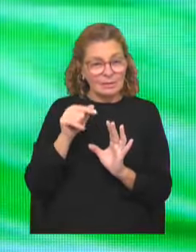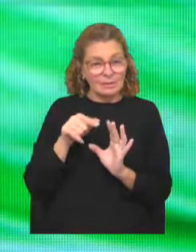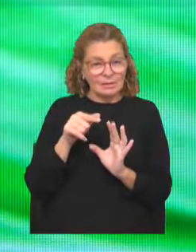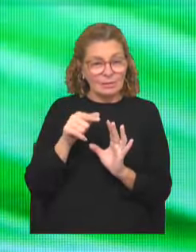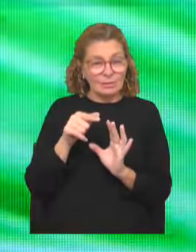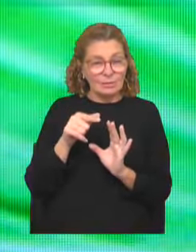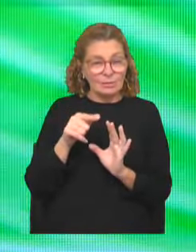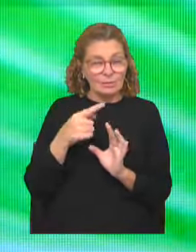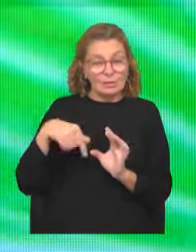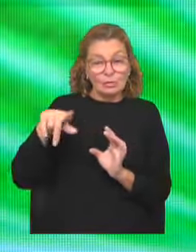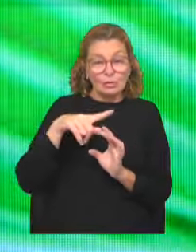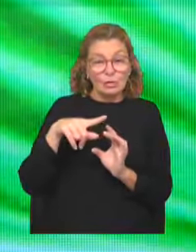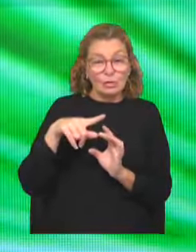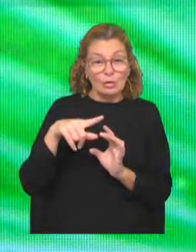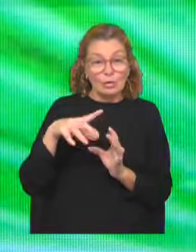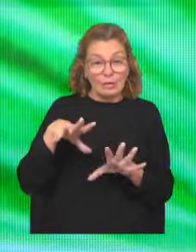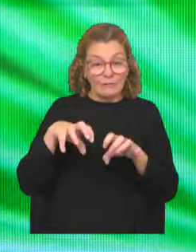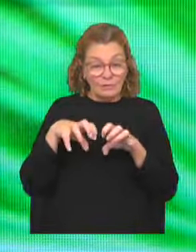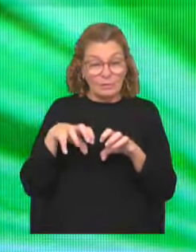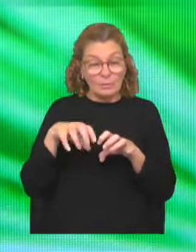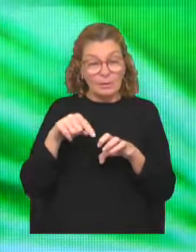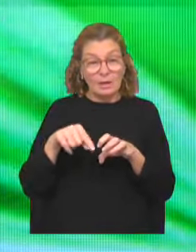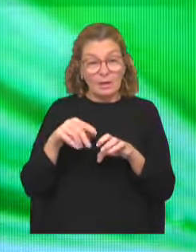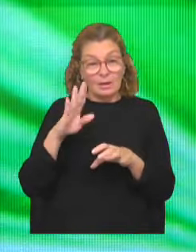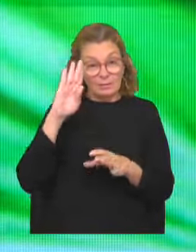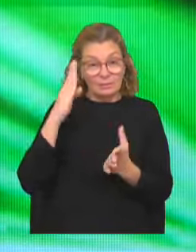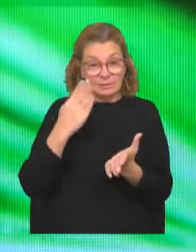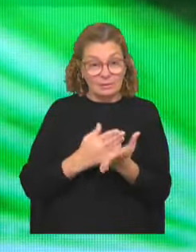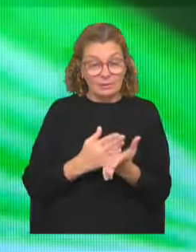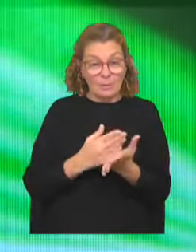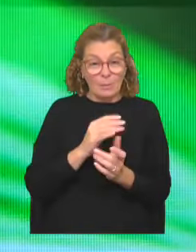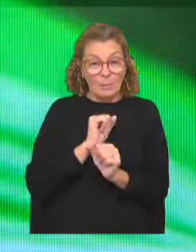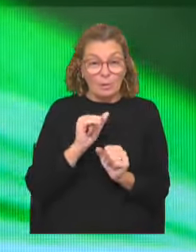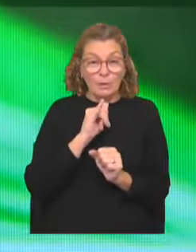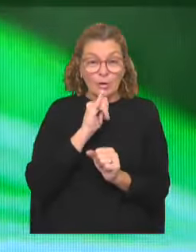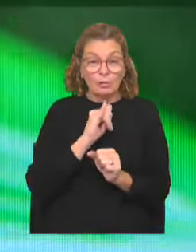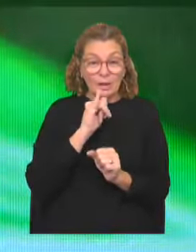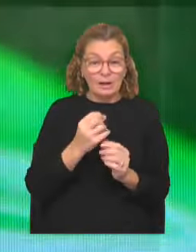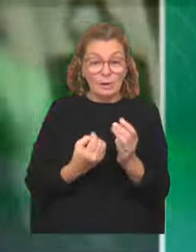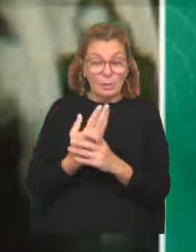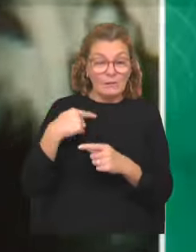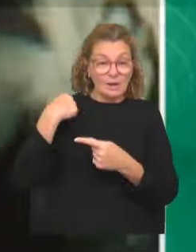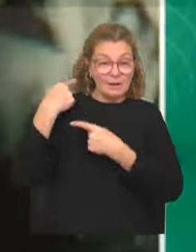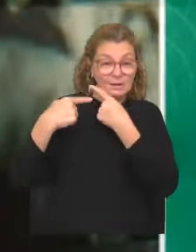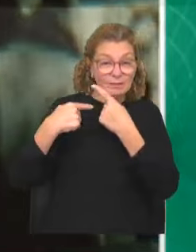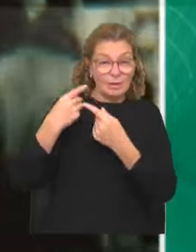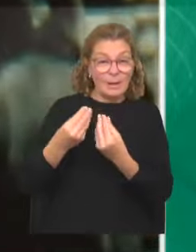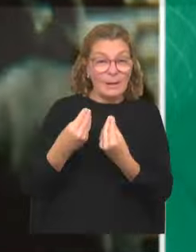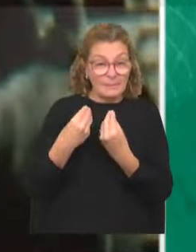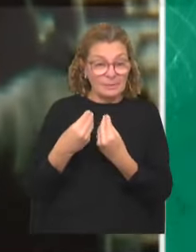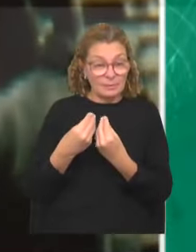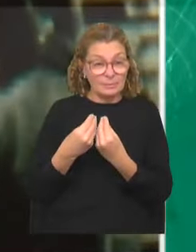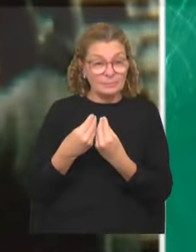trata de que nosotros, los que vivimos el terrorismo de Estado, podamos contarle a las nuevas generaciones qué fue lo que pasó.